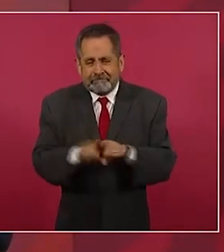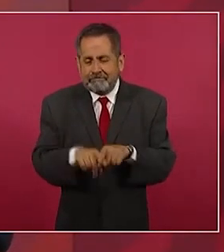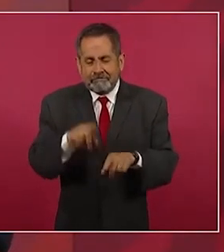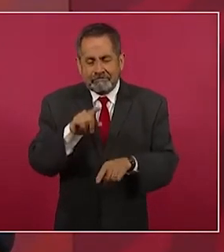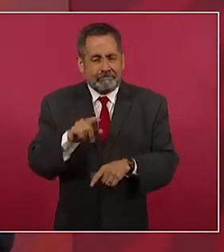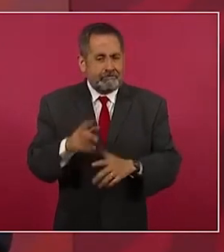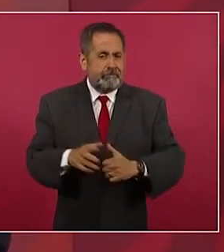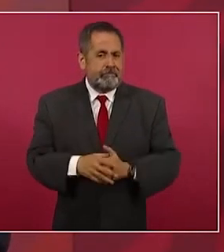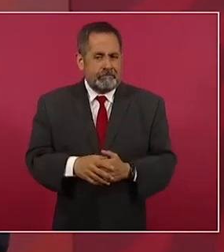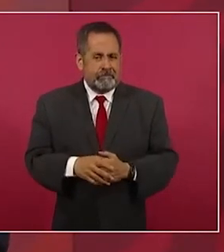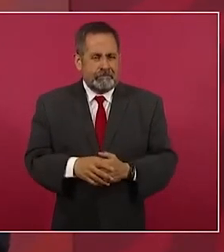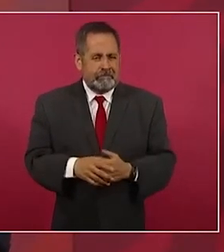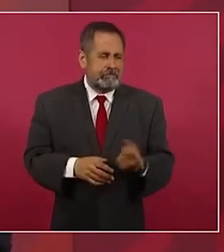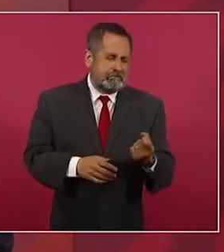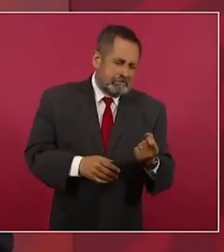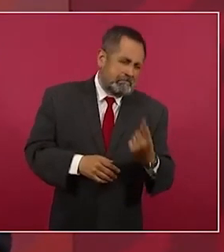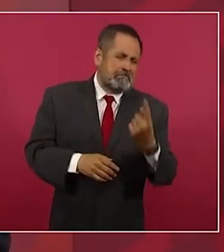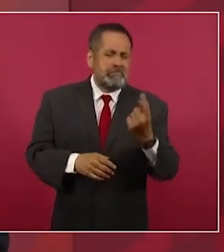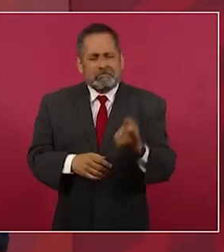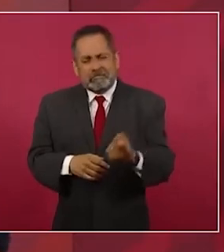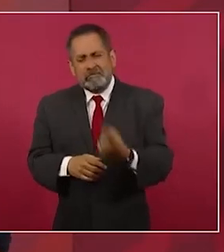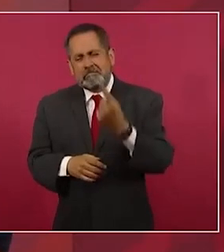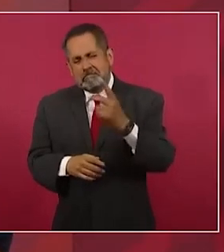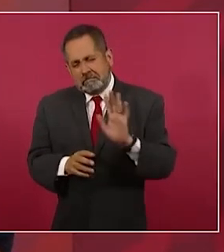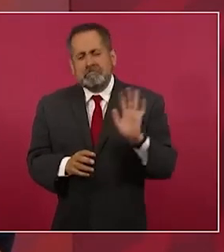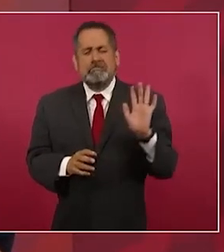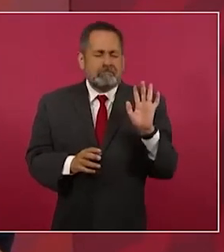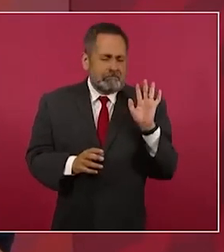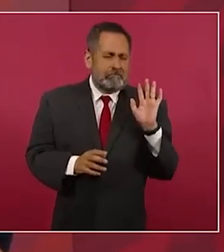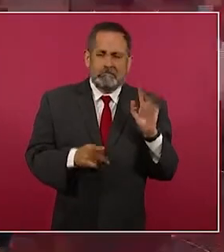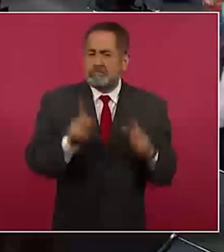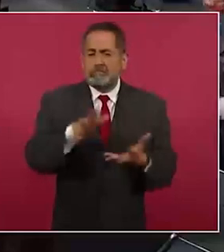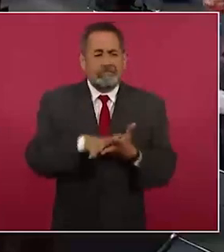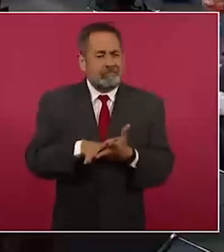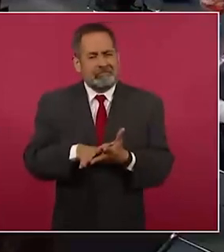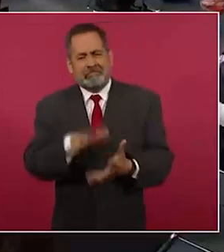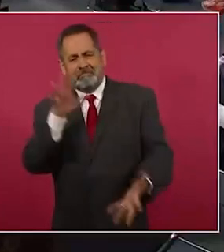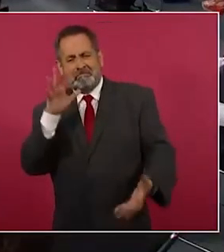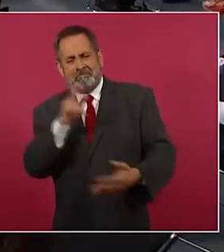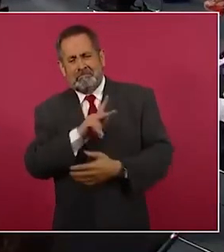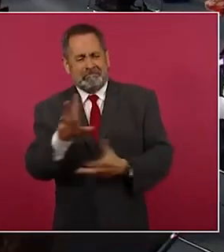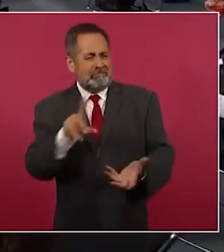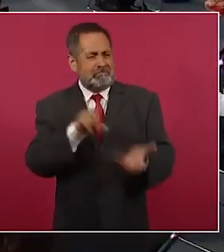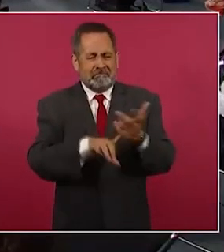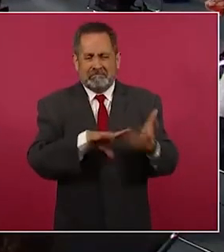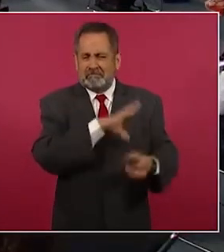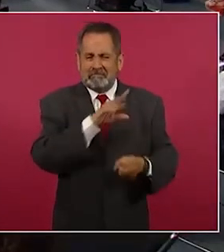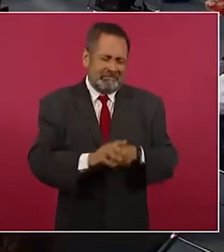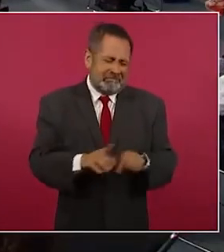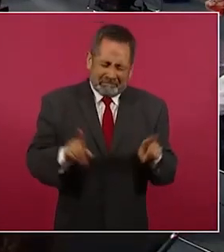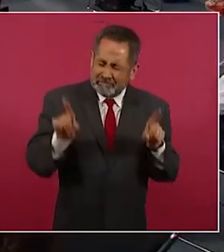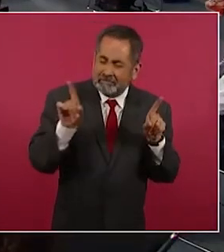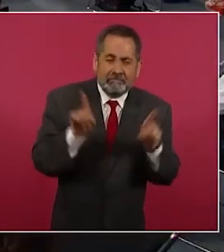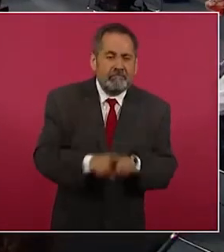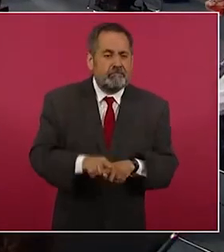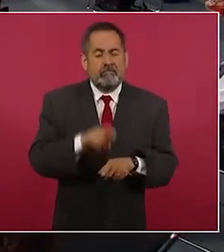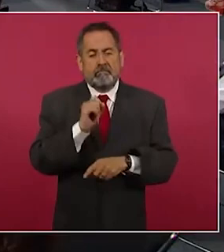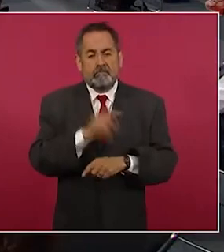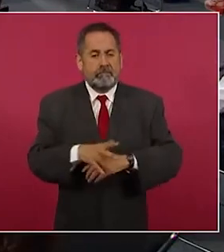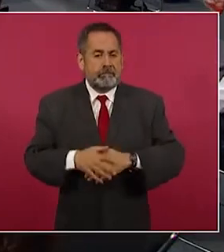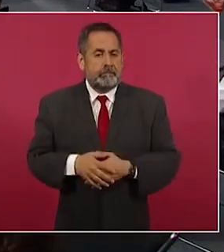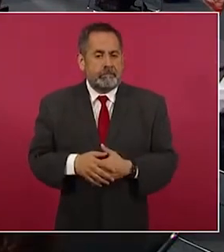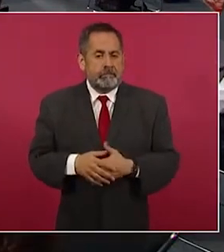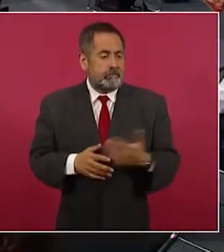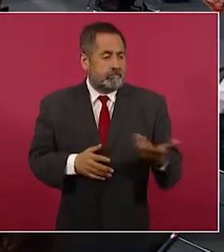con algunas sutilezas, pero en esencia fue lo mismo, lo